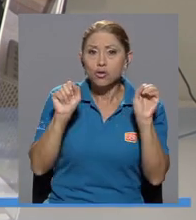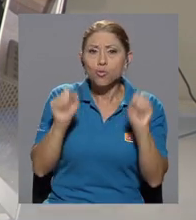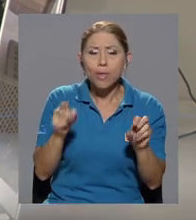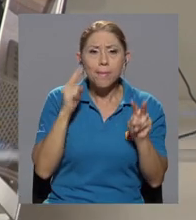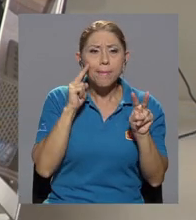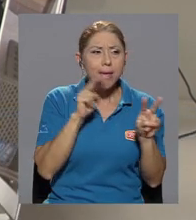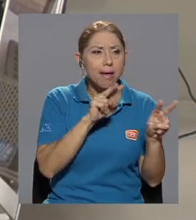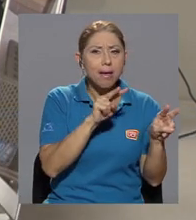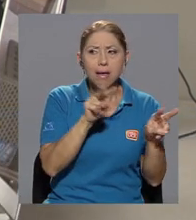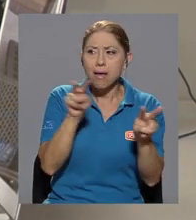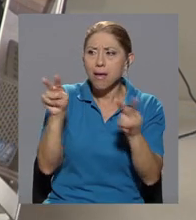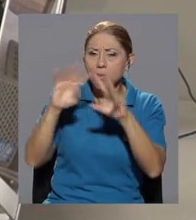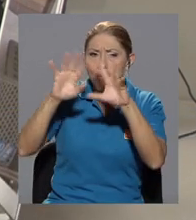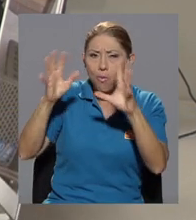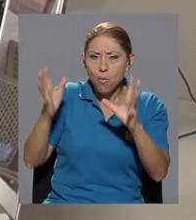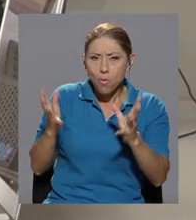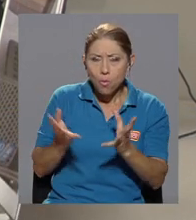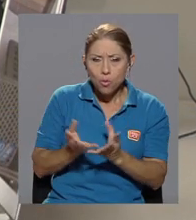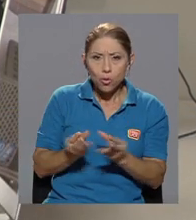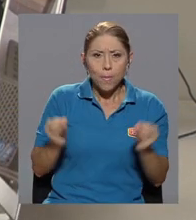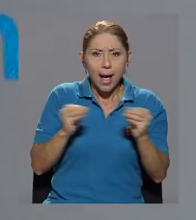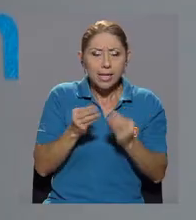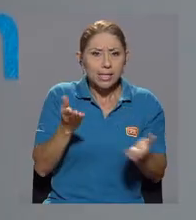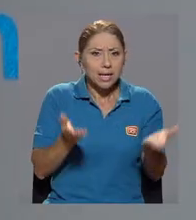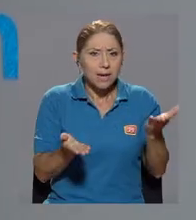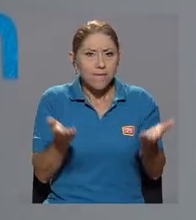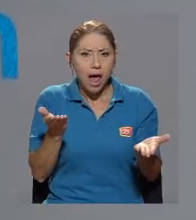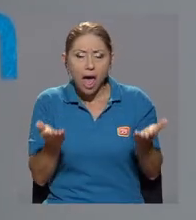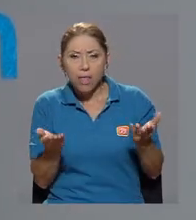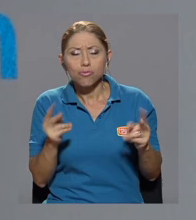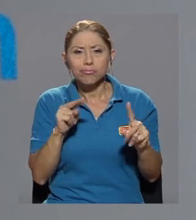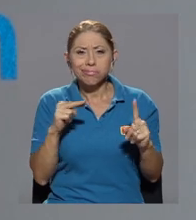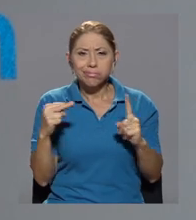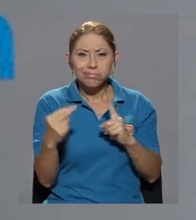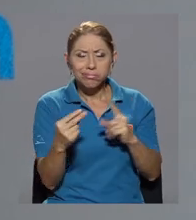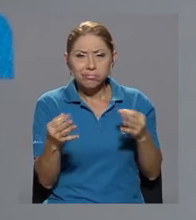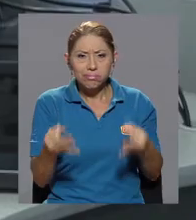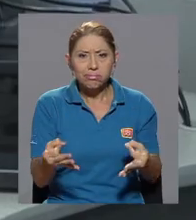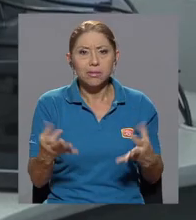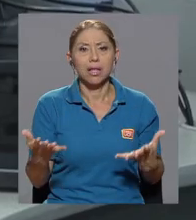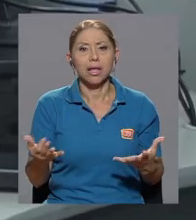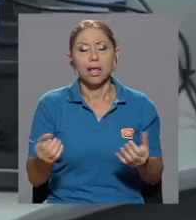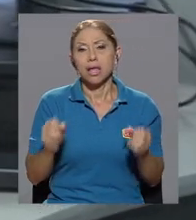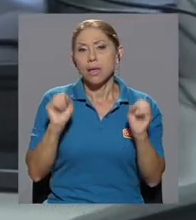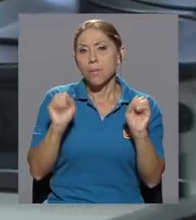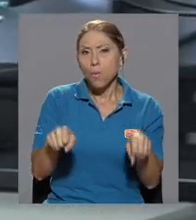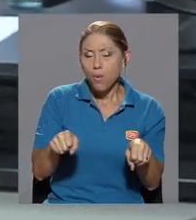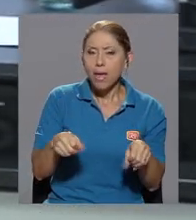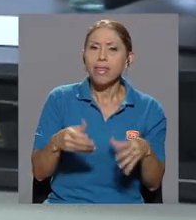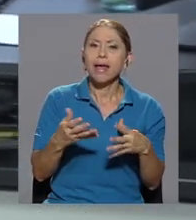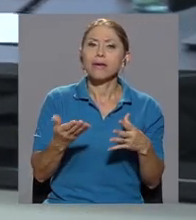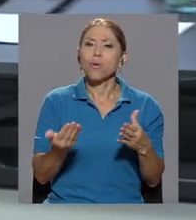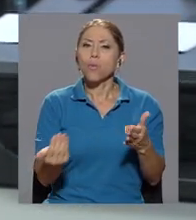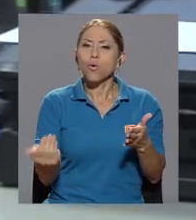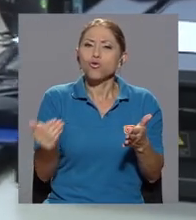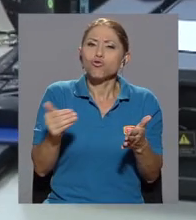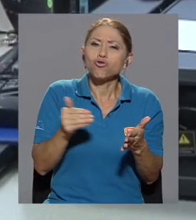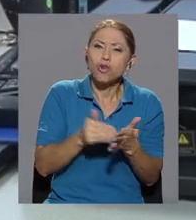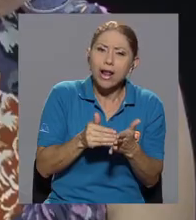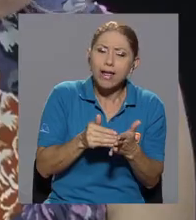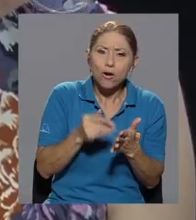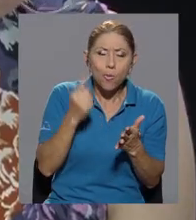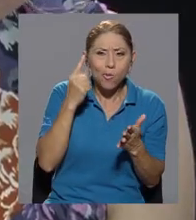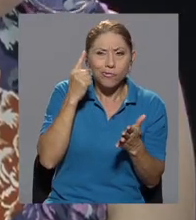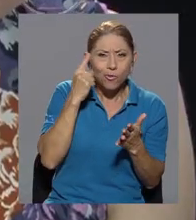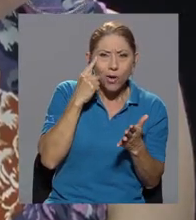mundo que nos rodea de una manera un poco más equilibrada, que permita reformular en algo, reequilibrar en algo el mundo